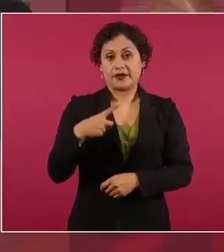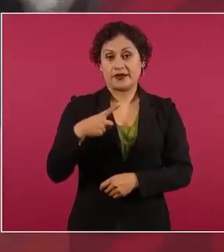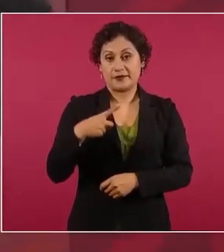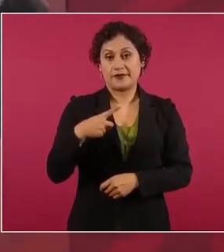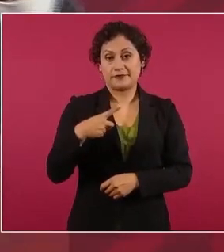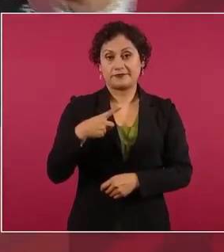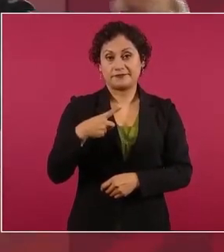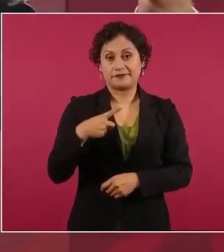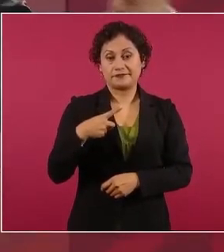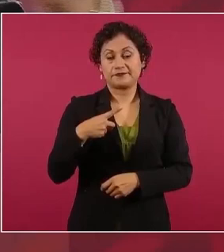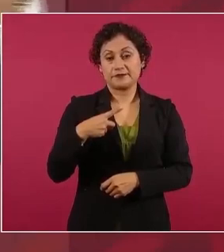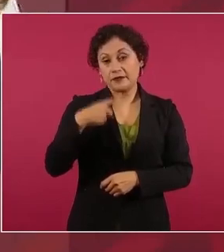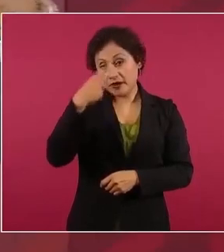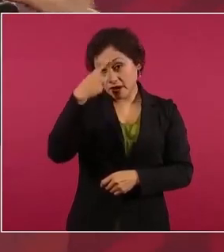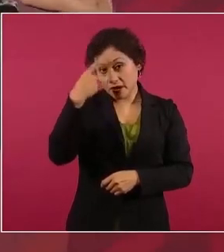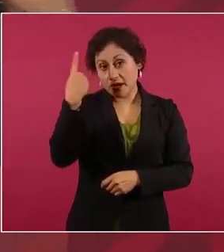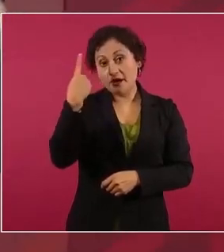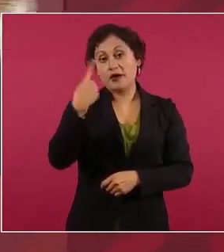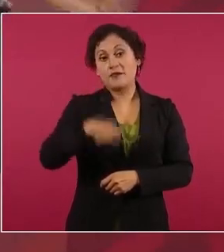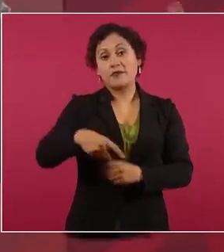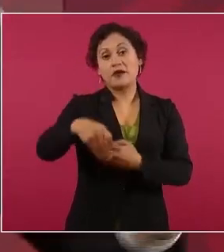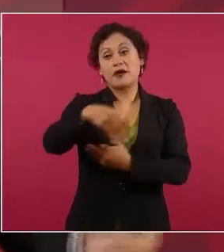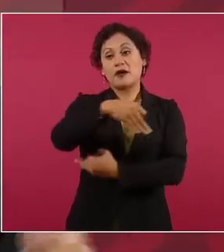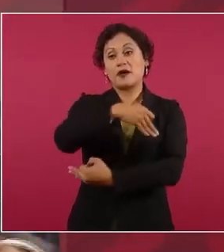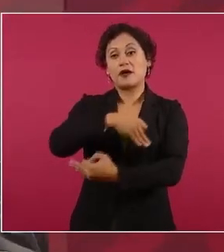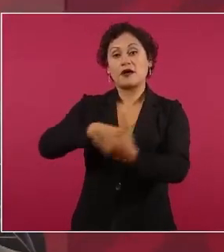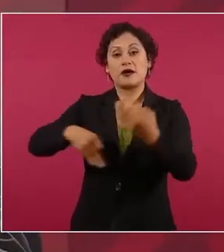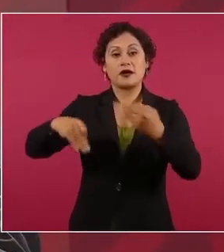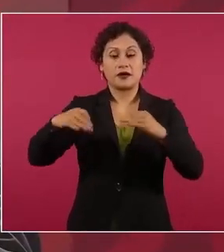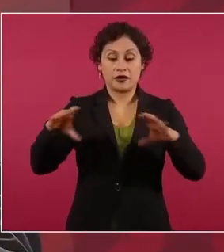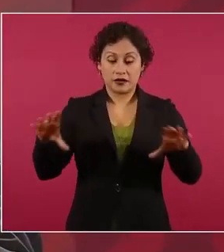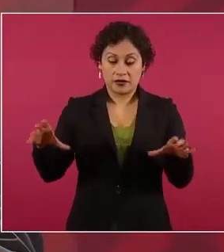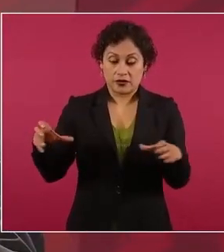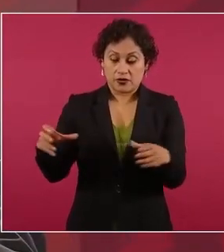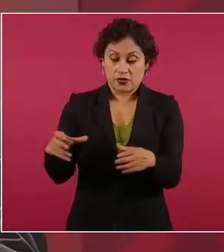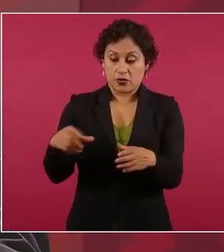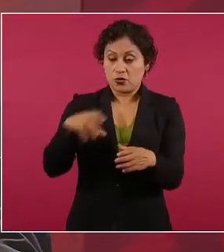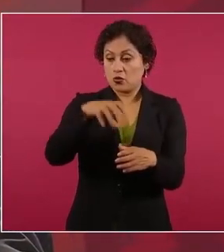sumemos a todas las corporaciones